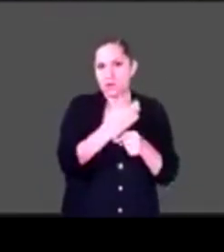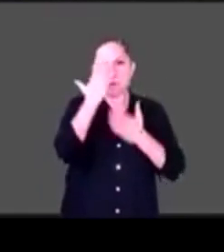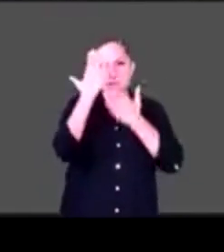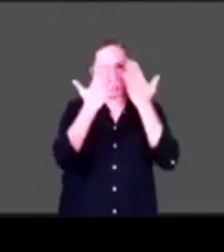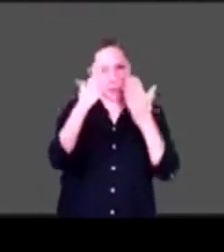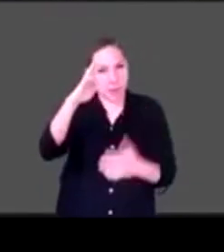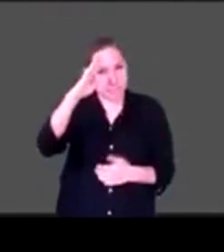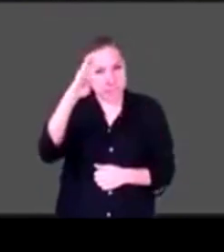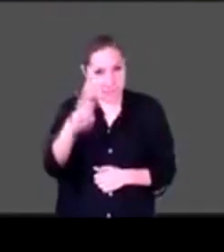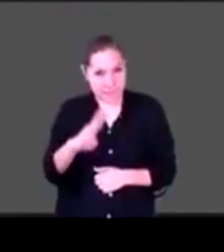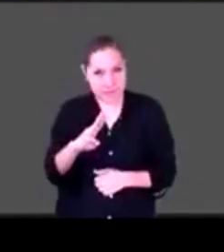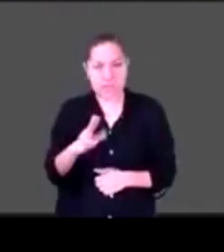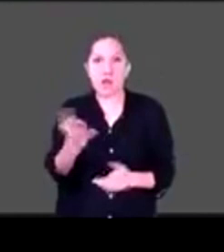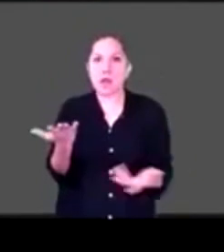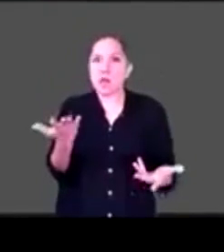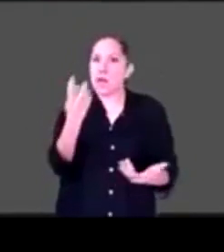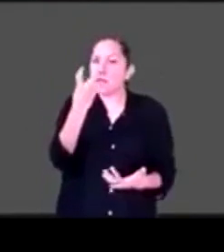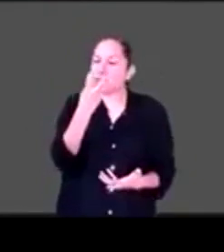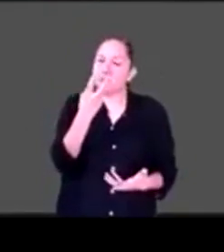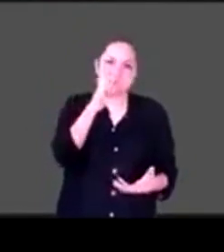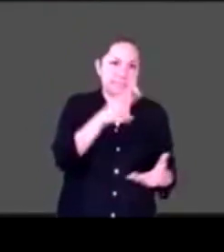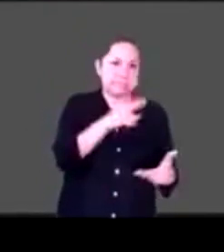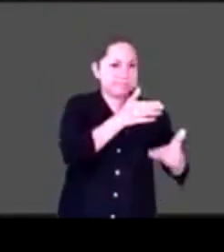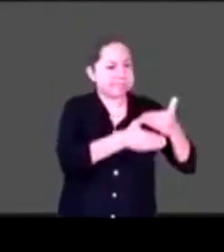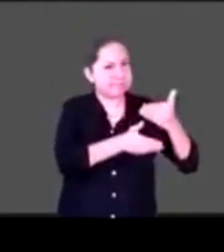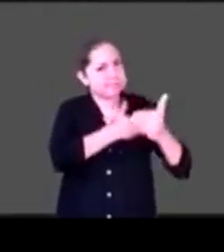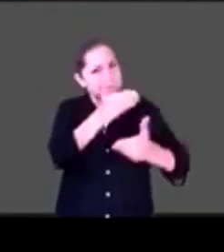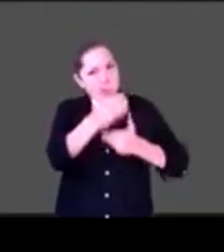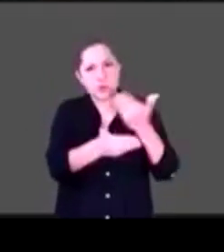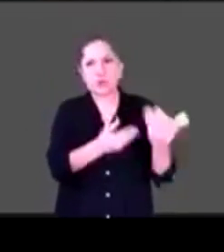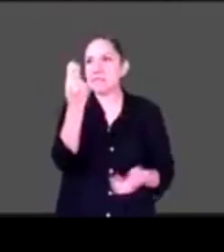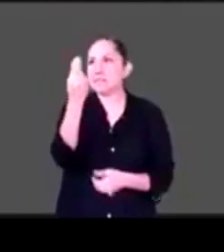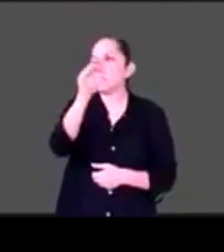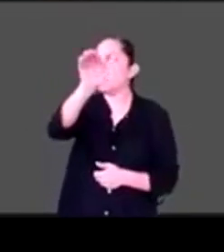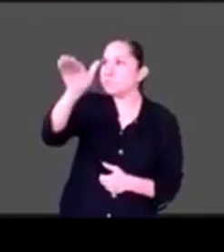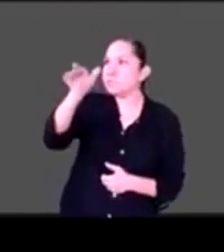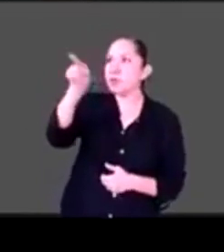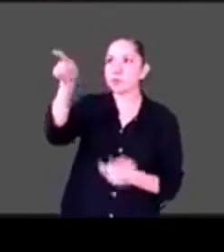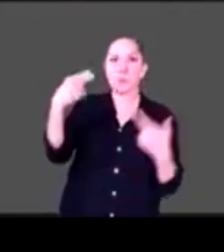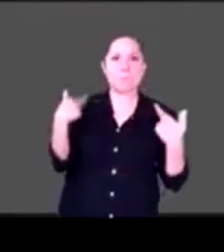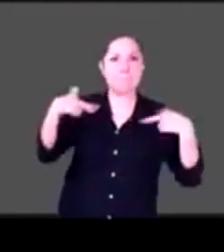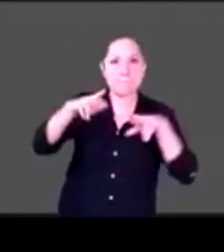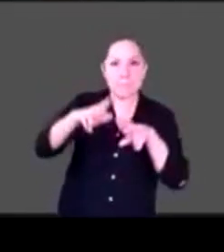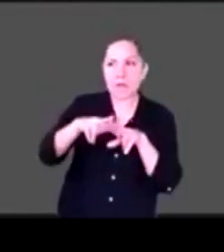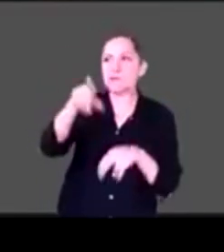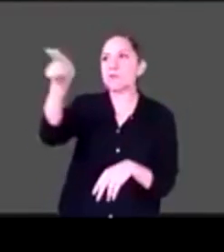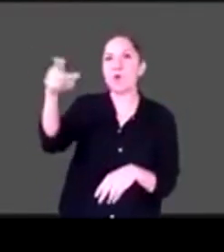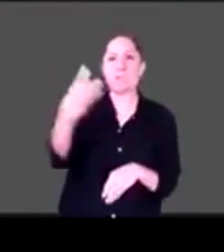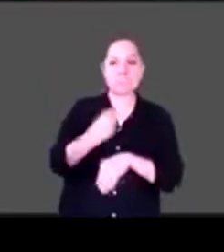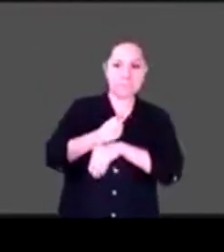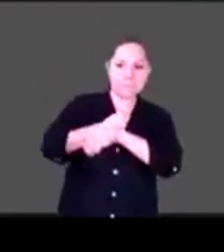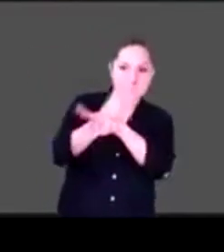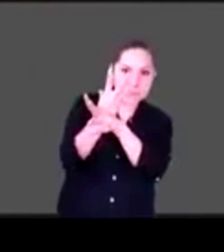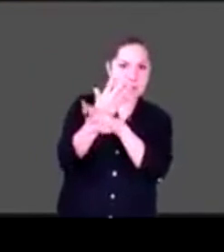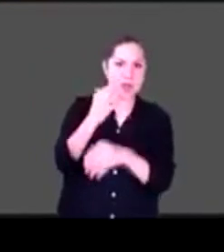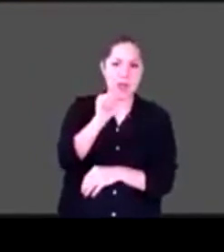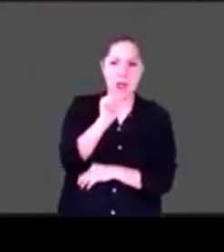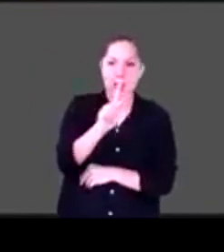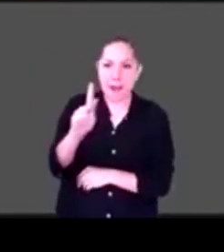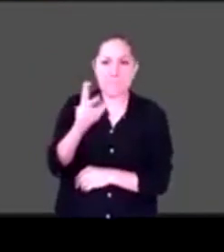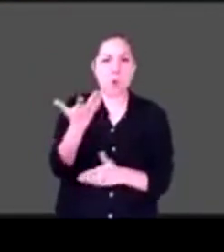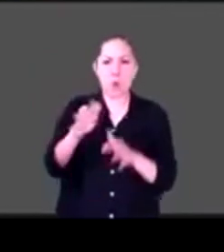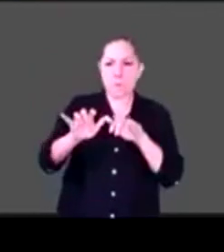porque cómo explicarle a los maestros que había que buscar la aplicación para conectarnos vía chat, vía